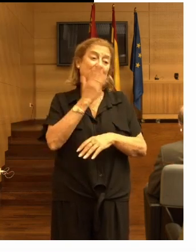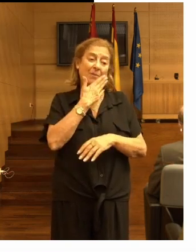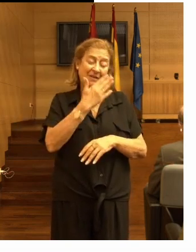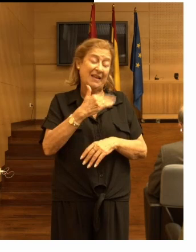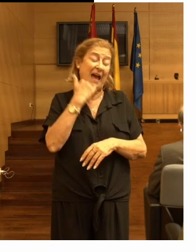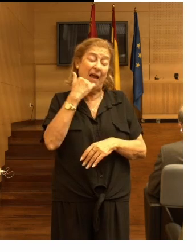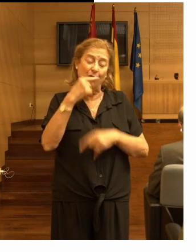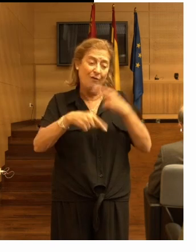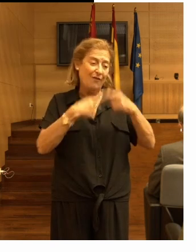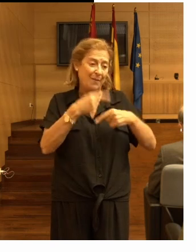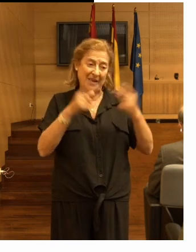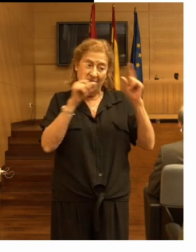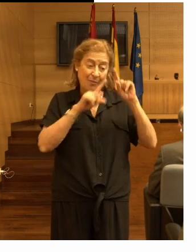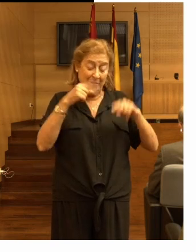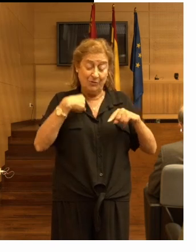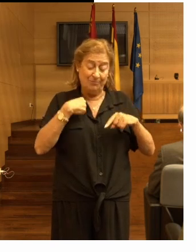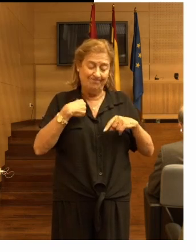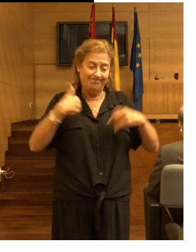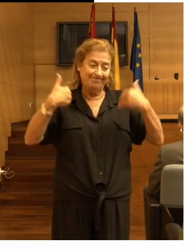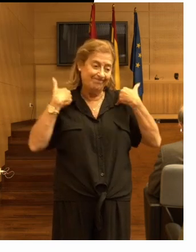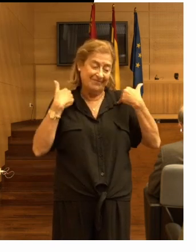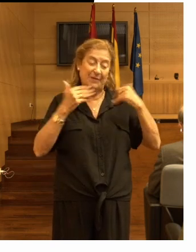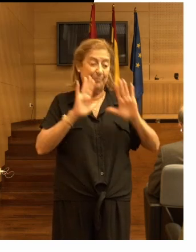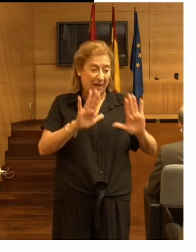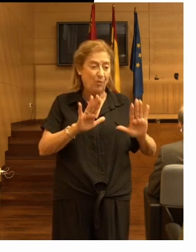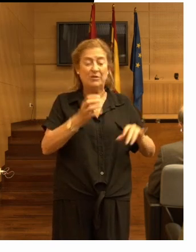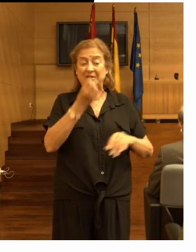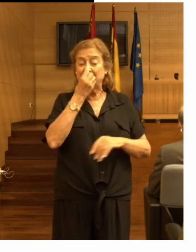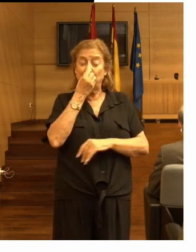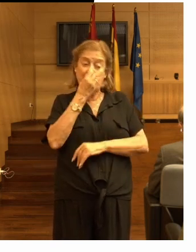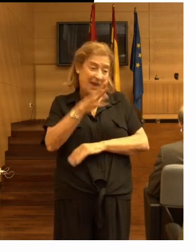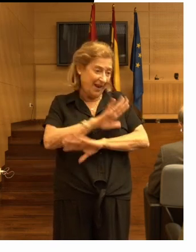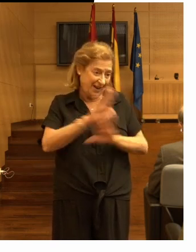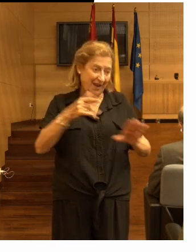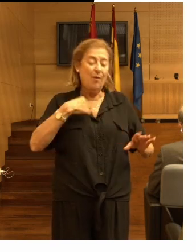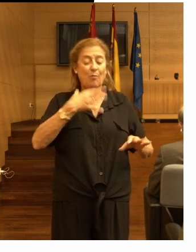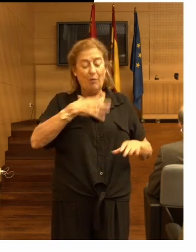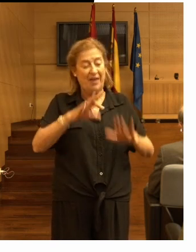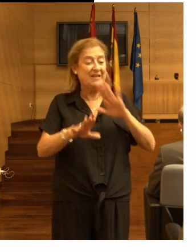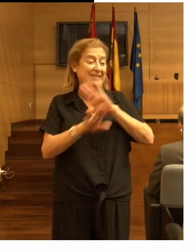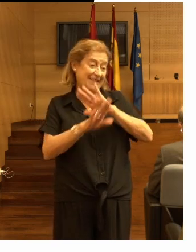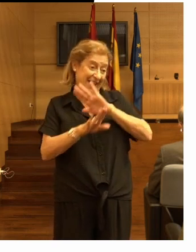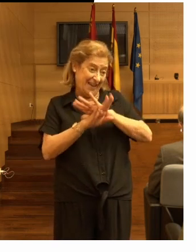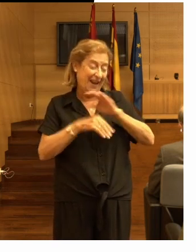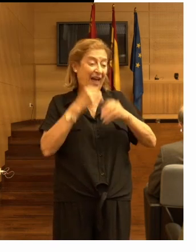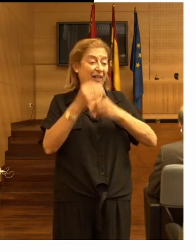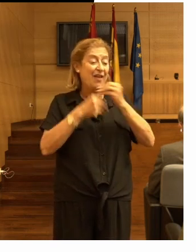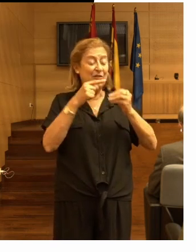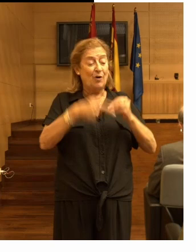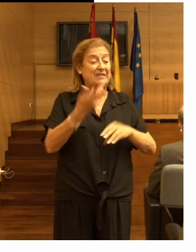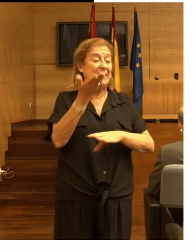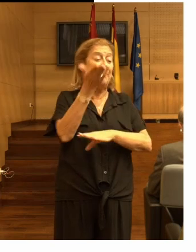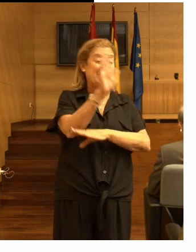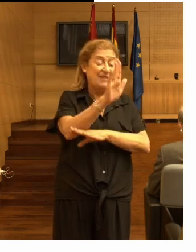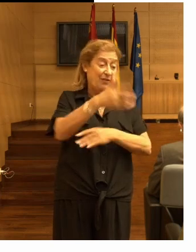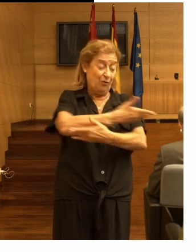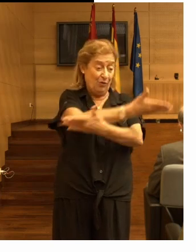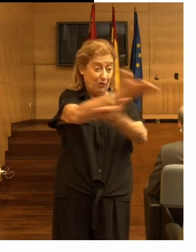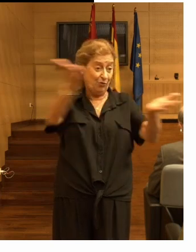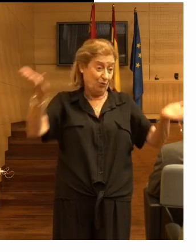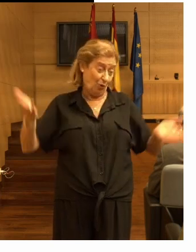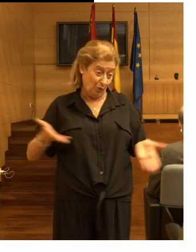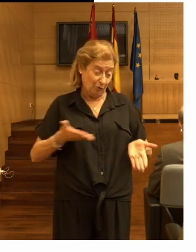asuntos familiares de los que ocuparme pero es estupendo poder seguir haciendo esta presentación ante todos ustedes